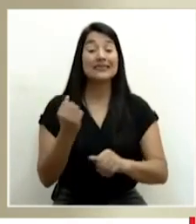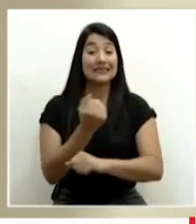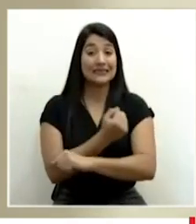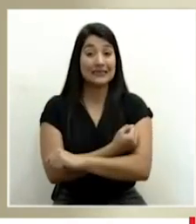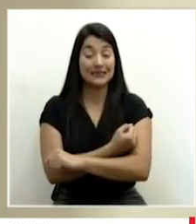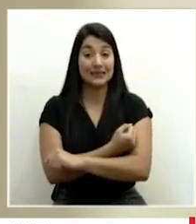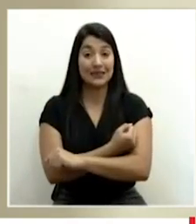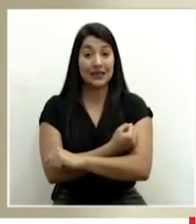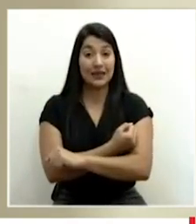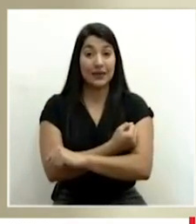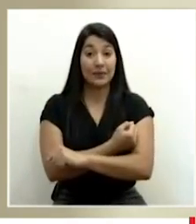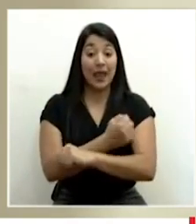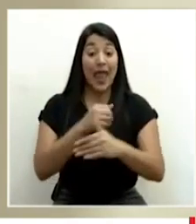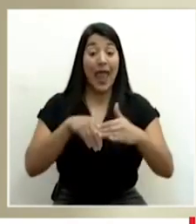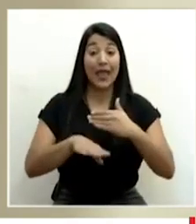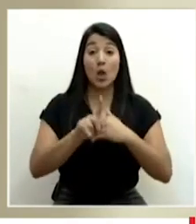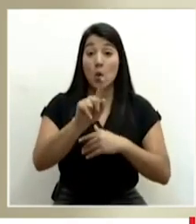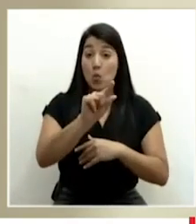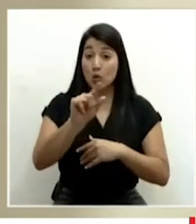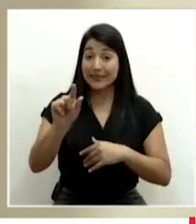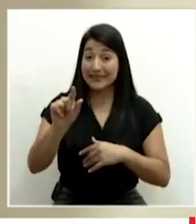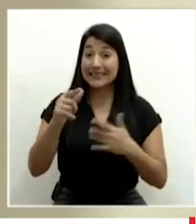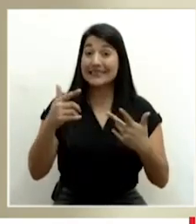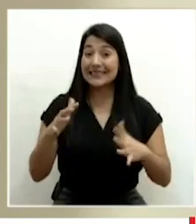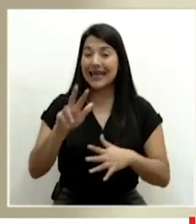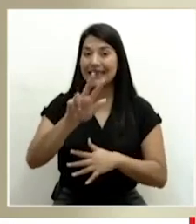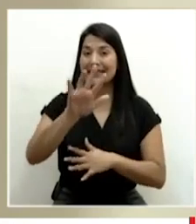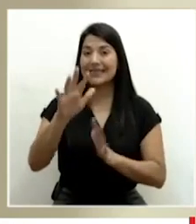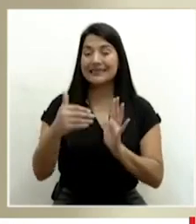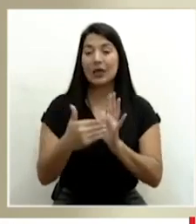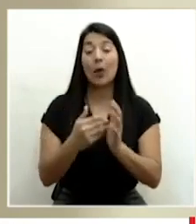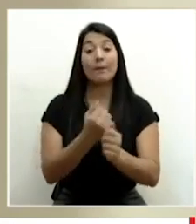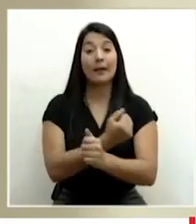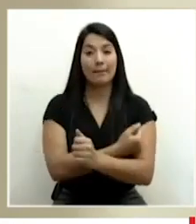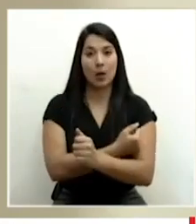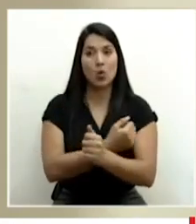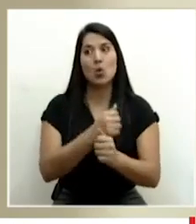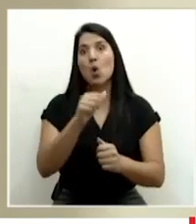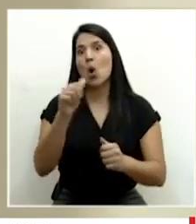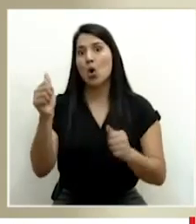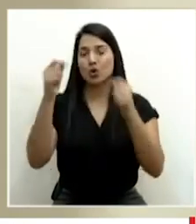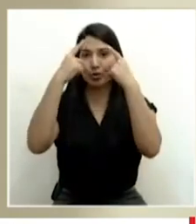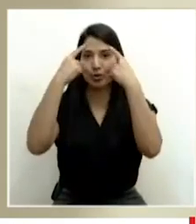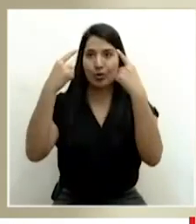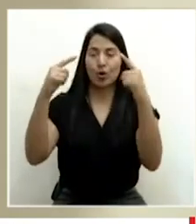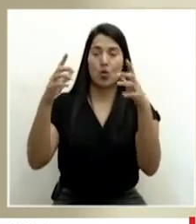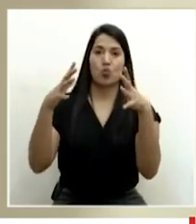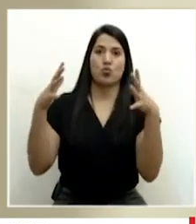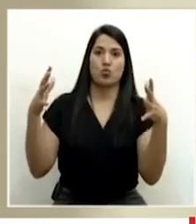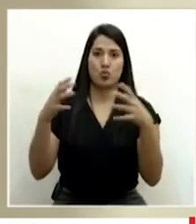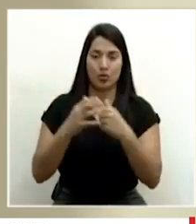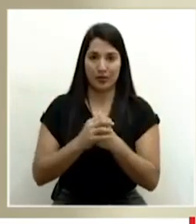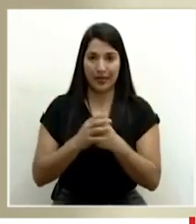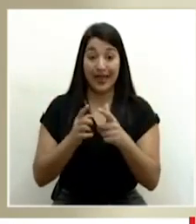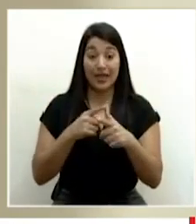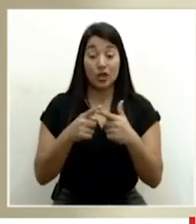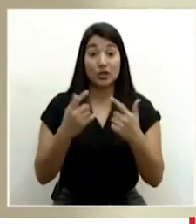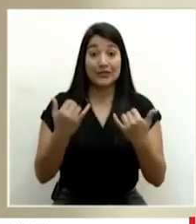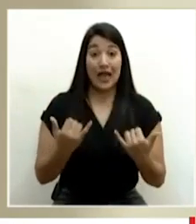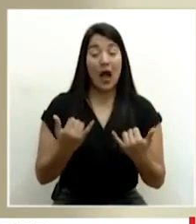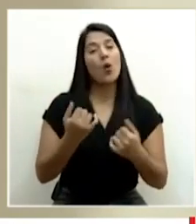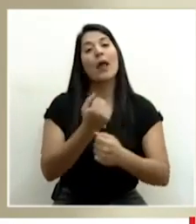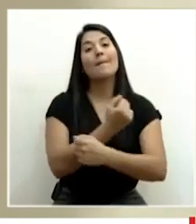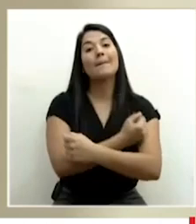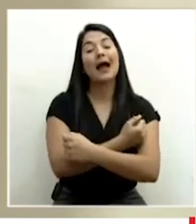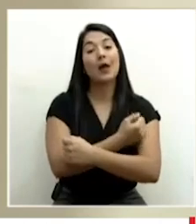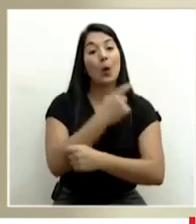en una semana 35 mil dosis. Otro éxito, ¿verdad? Entonces, estamos vacunando a los a los